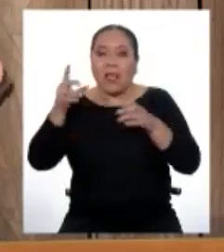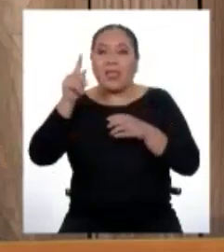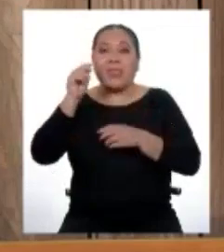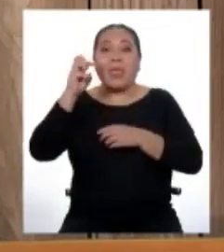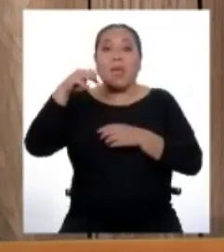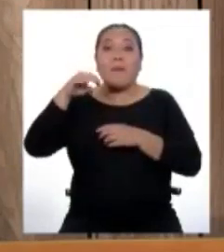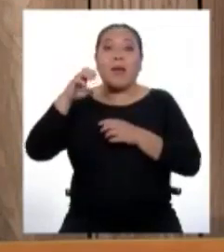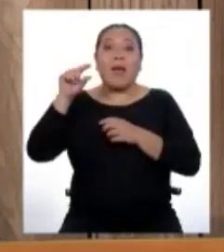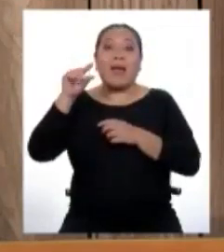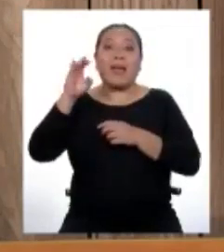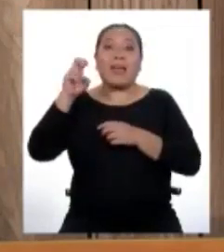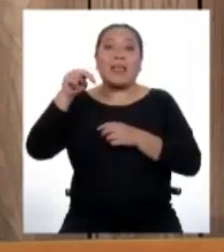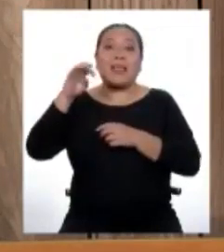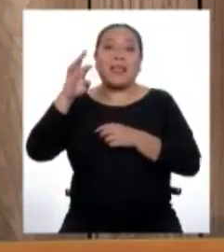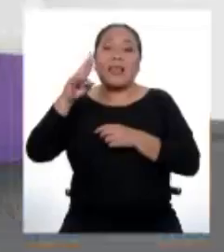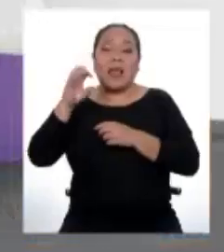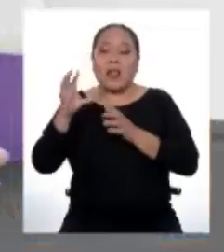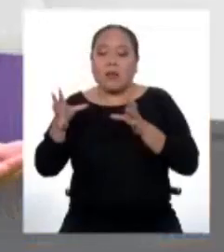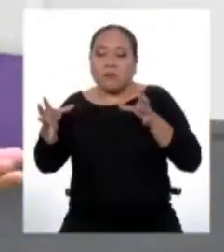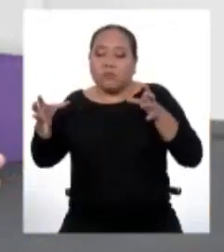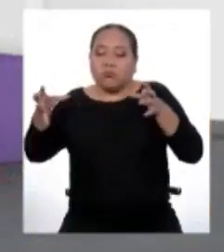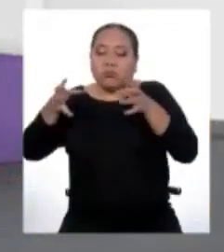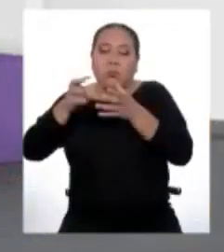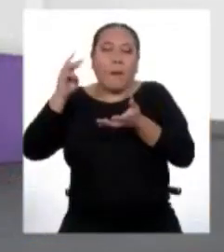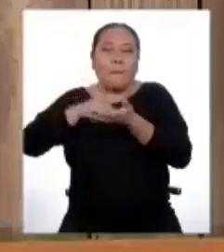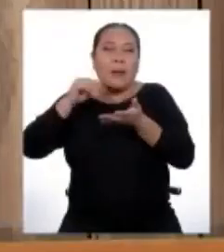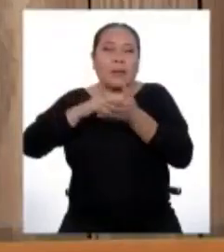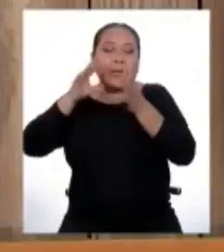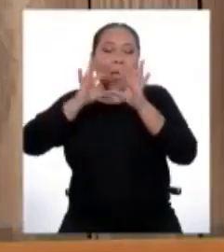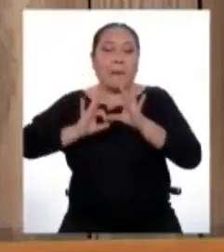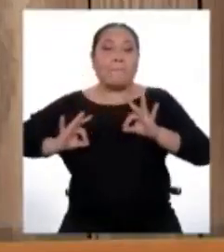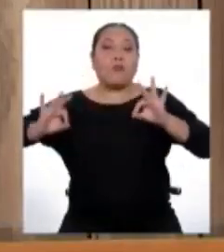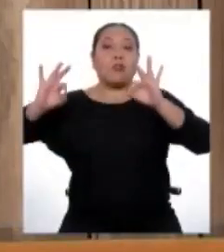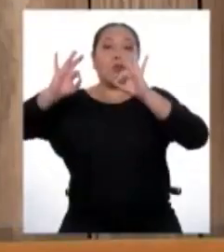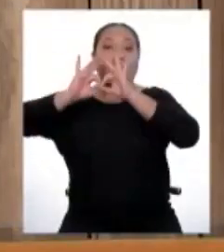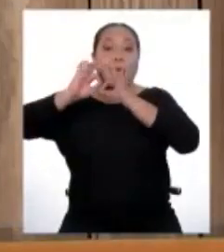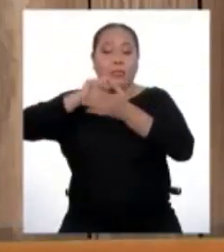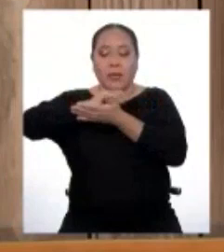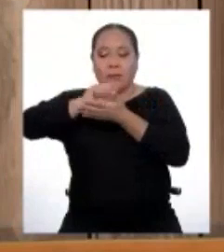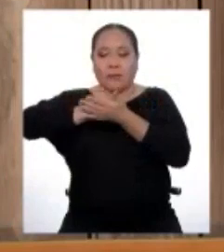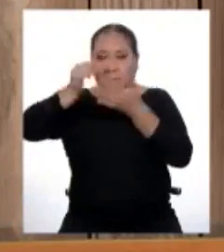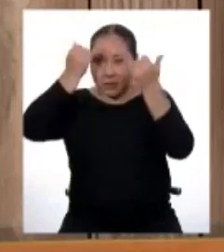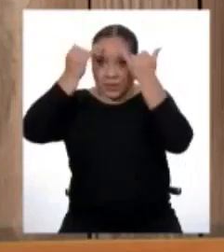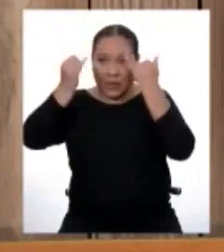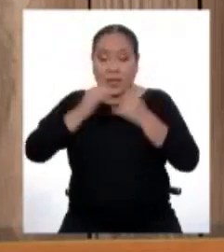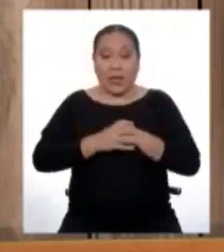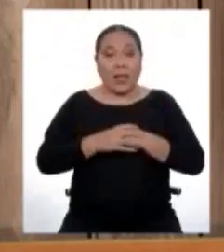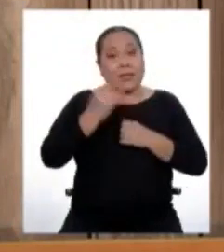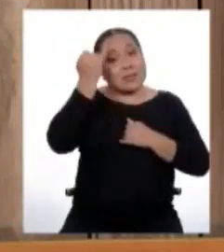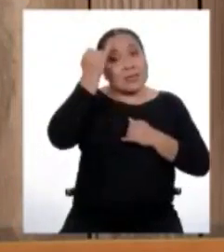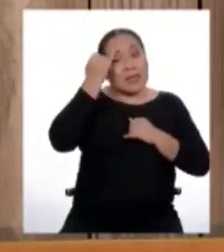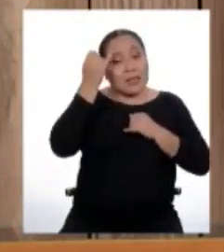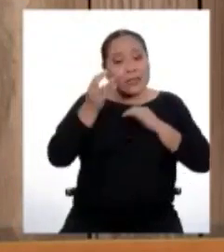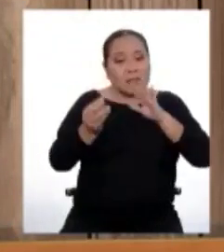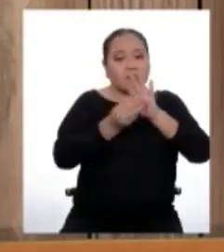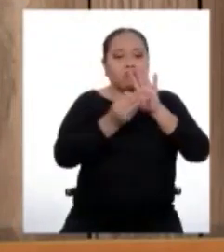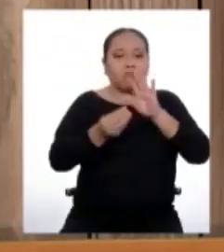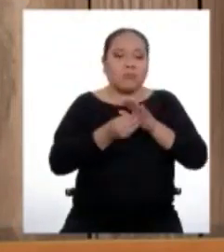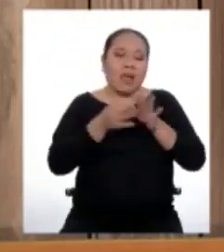engloba lo más importante del texto. ¿Y qué ideas las secundarias? Las ideas secundarias contienen los detalles,